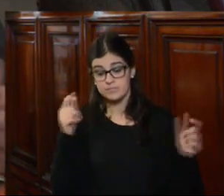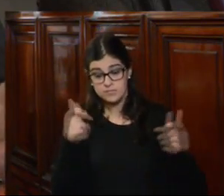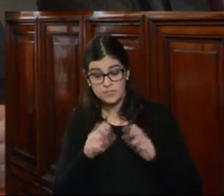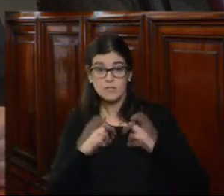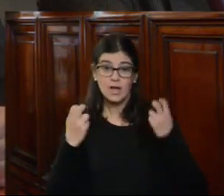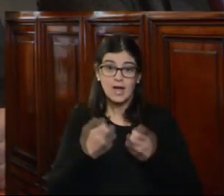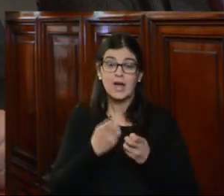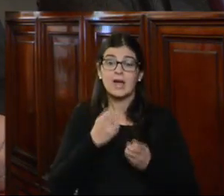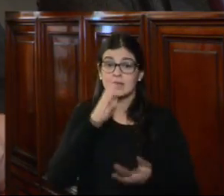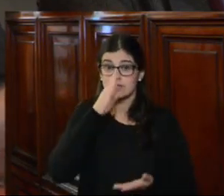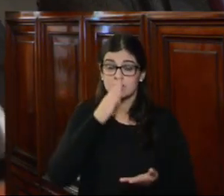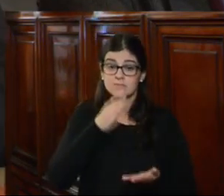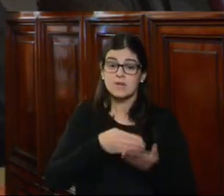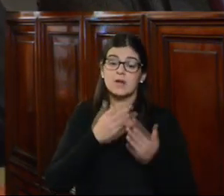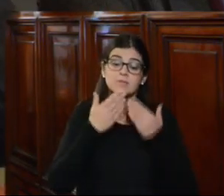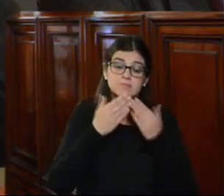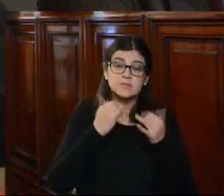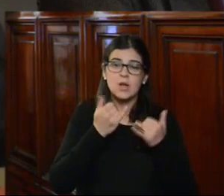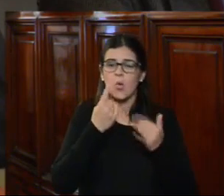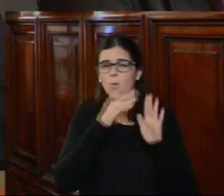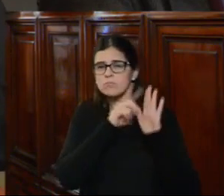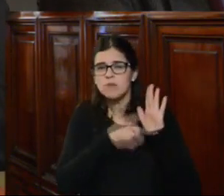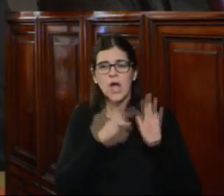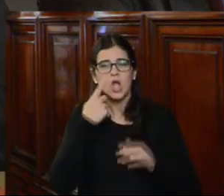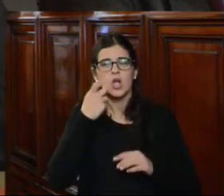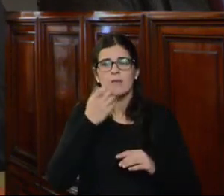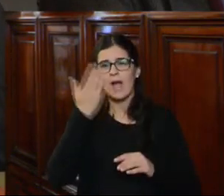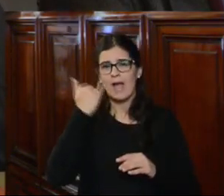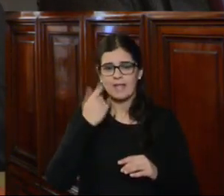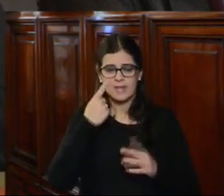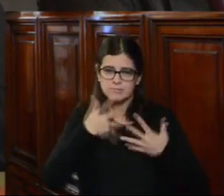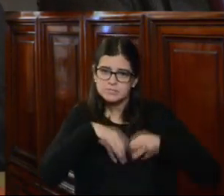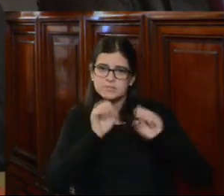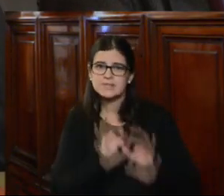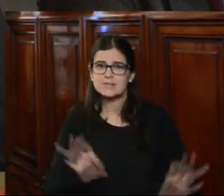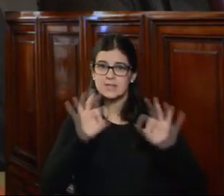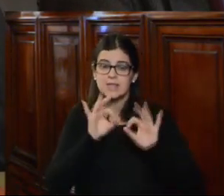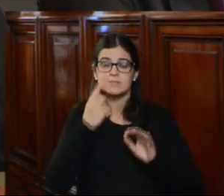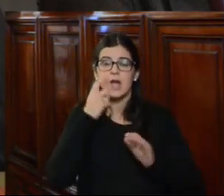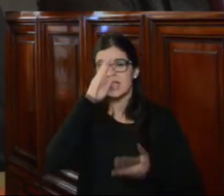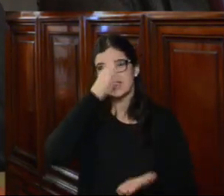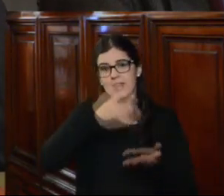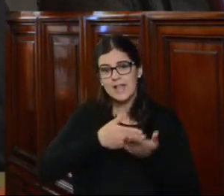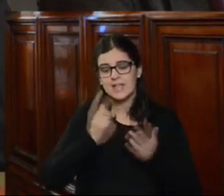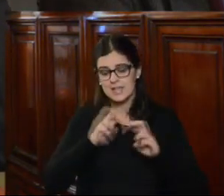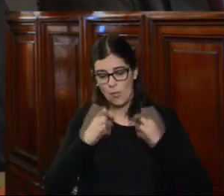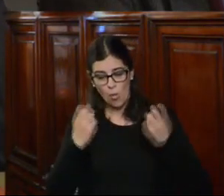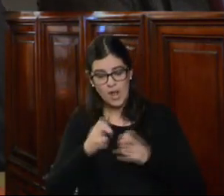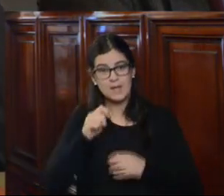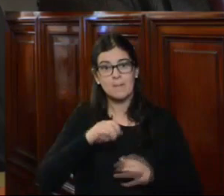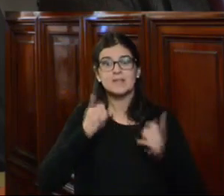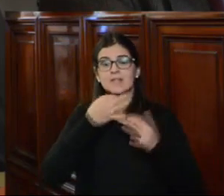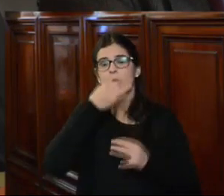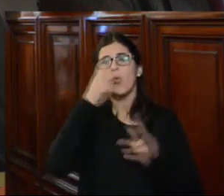Apelaciones resuelve respecto a un punto que no se encontraba en el subyudice, es decir, la sentencia del Tribunal de Apelaciones se refiere